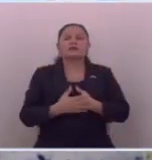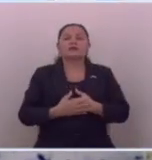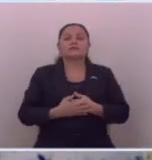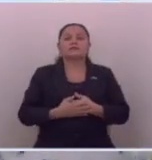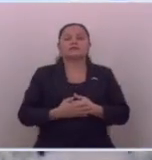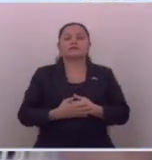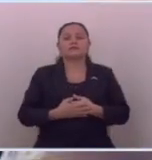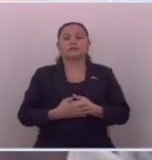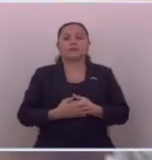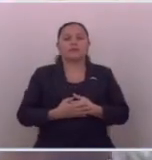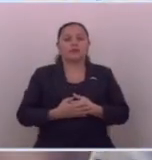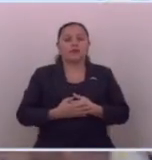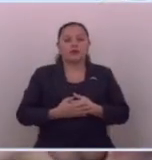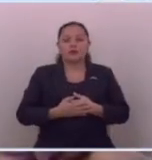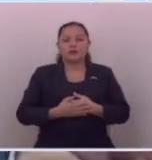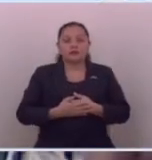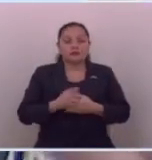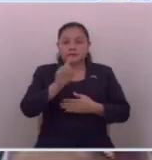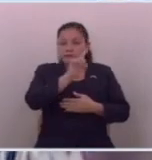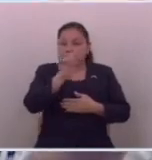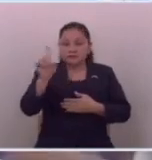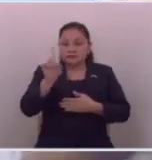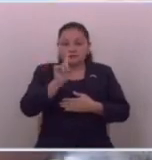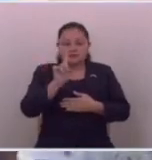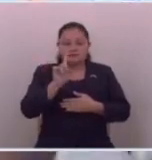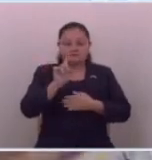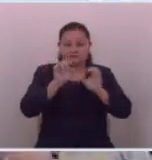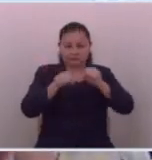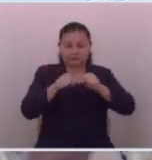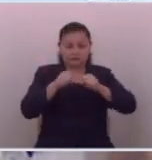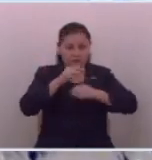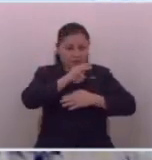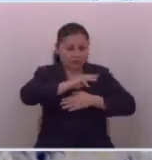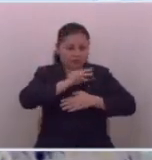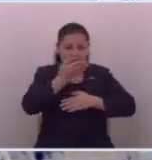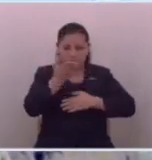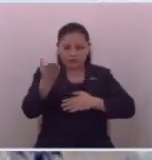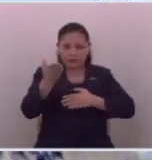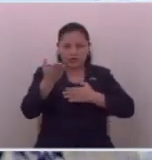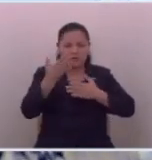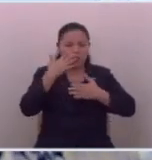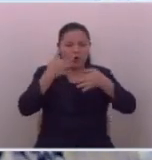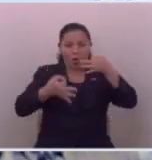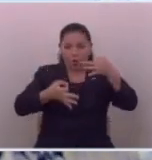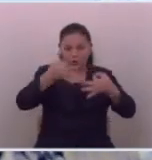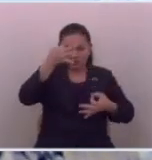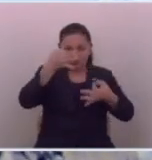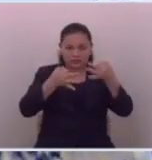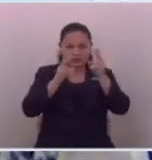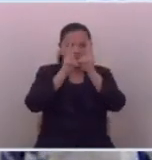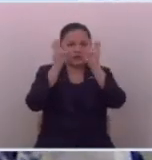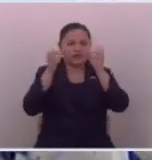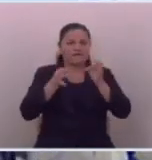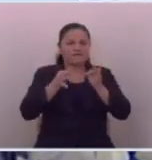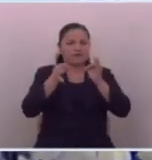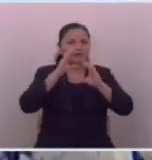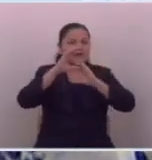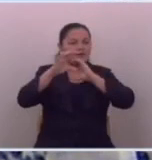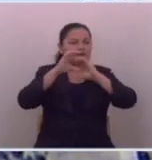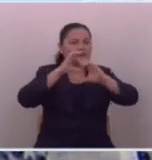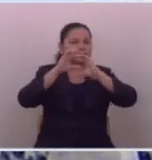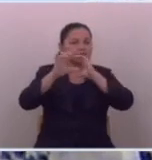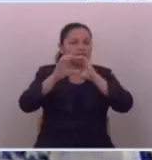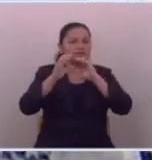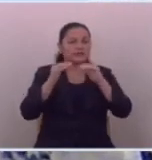y tampoco les queda venir a hablar de imparcialidad en cuanto a las formas de comunicar